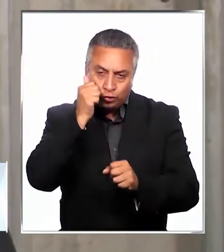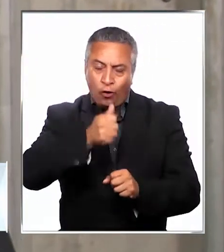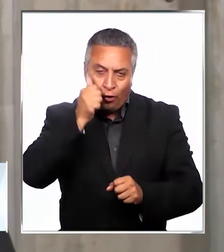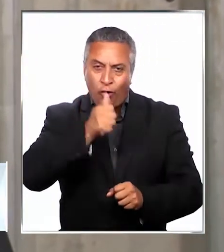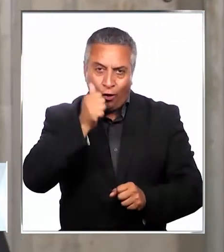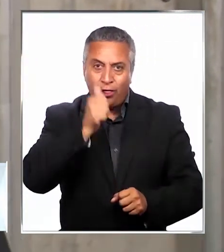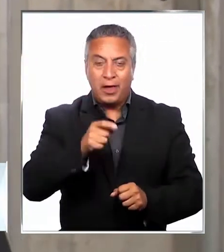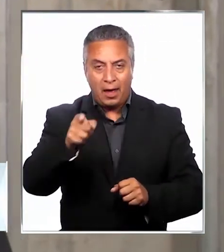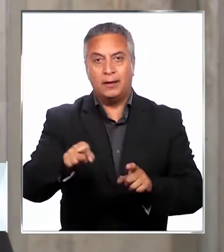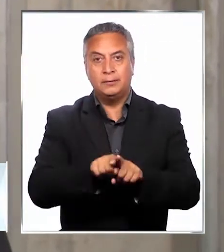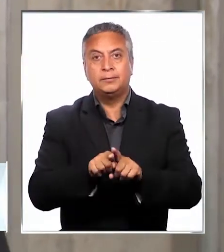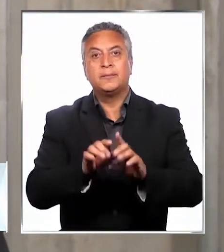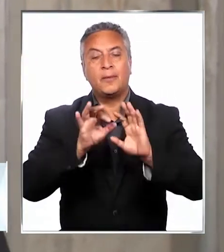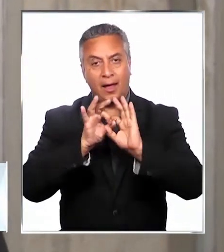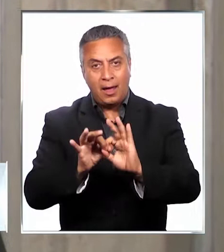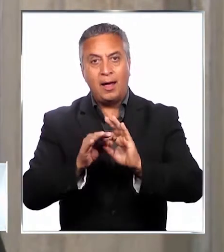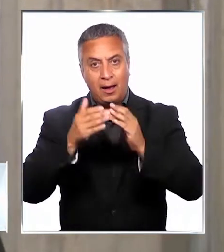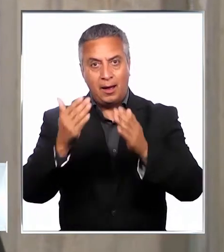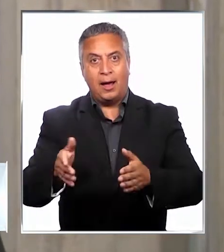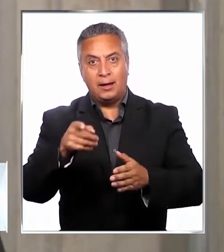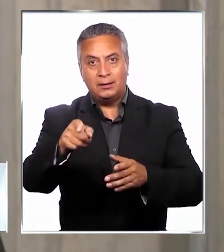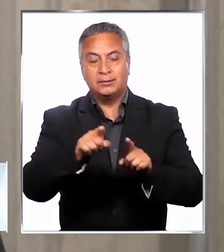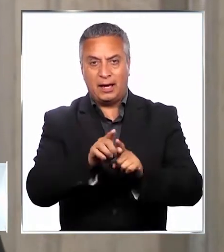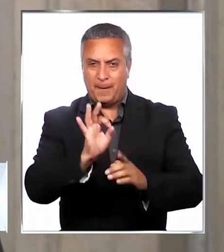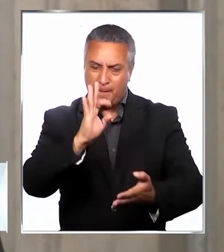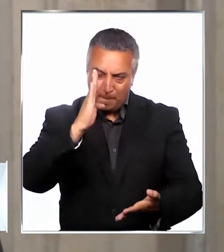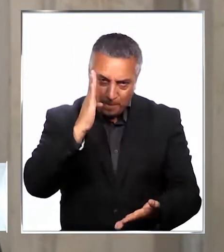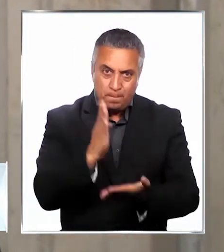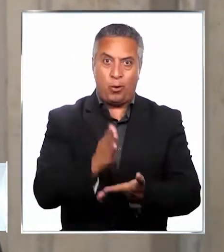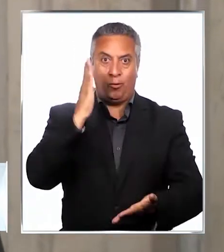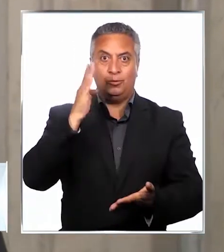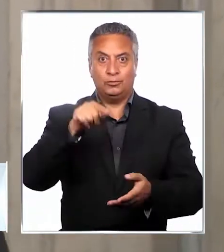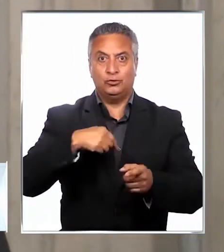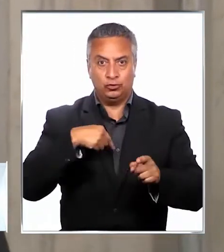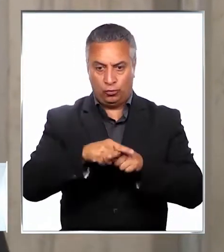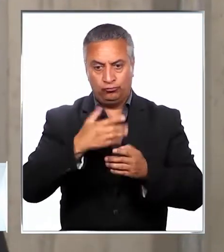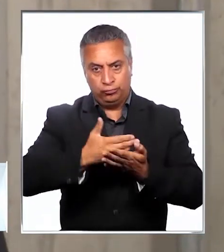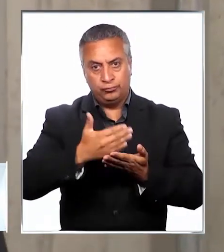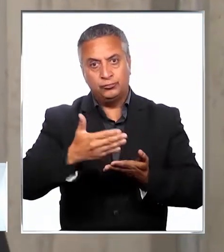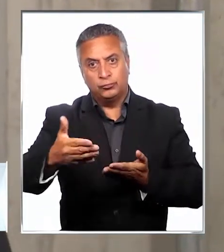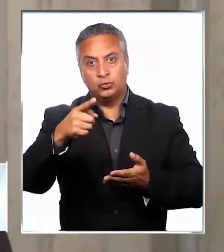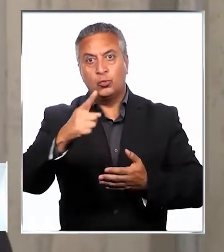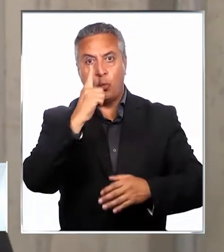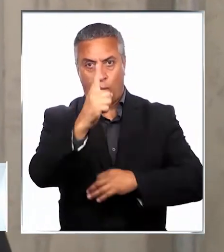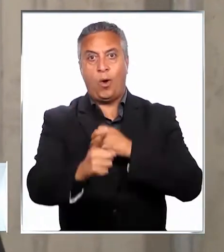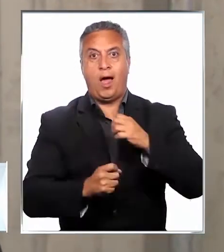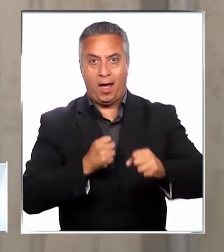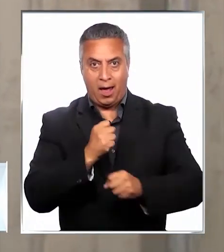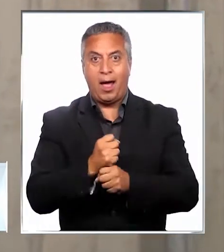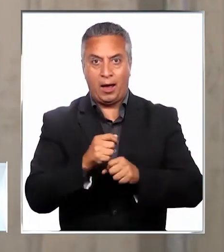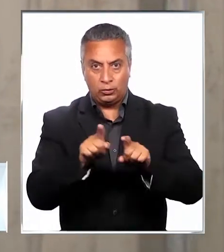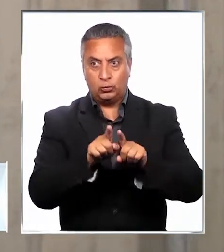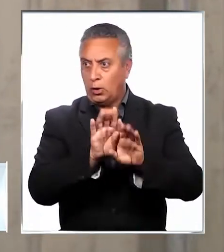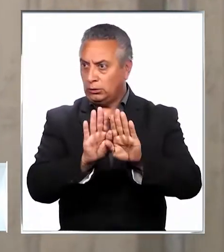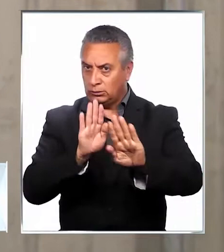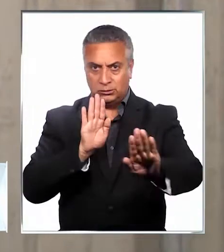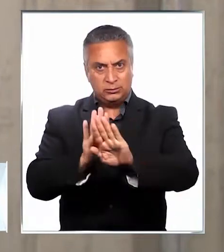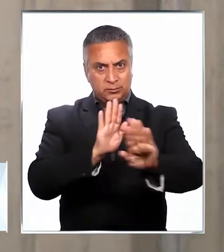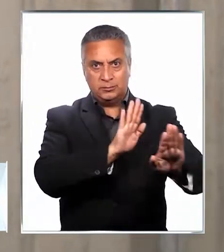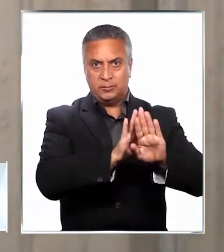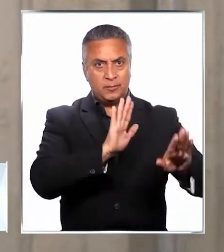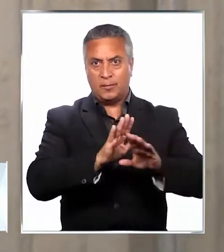trabajando día a día. Gracias a lo estricto que hemos, las medidas estrictas que hemos tomado durante el año de